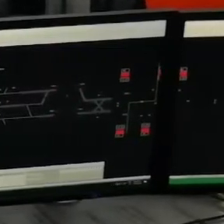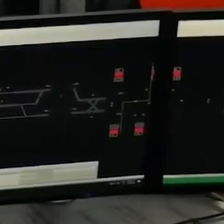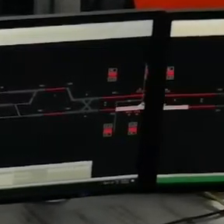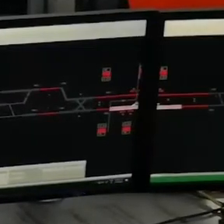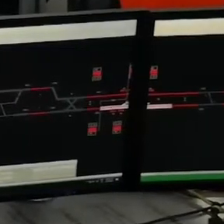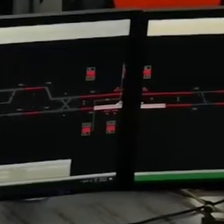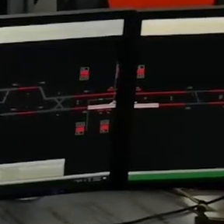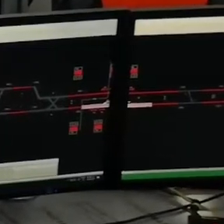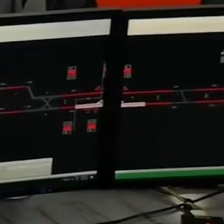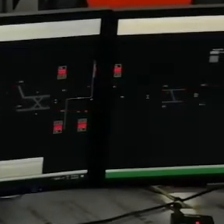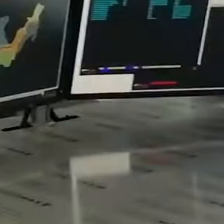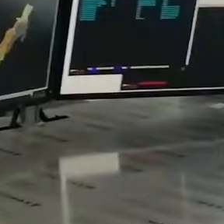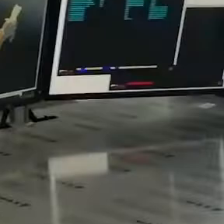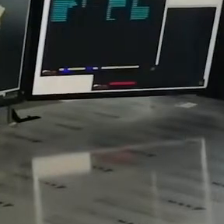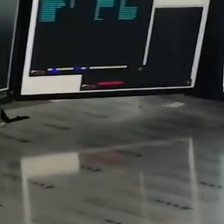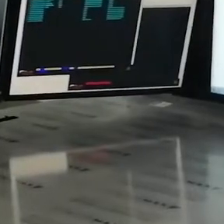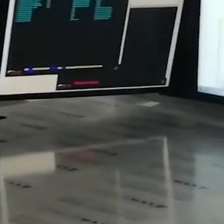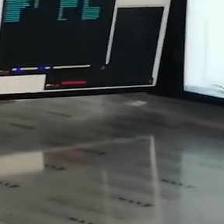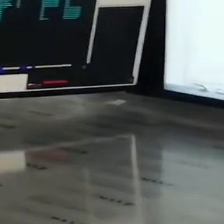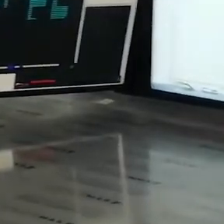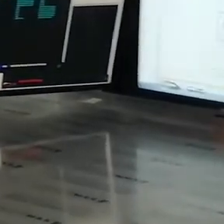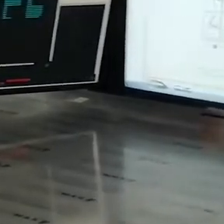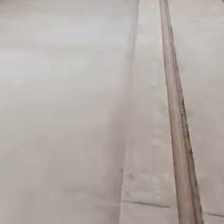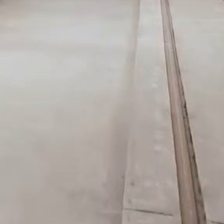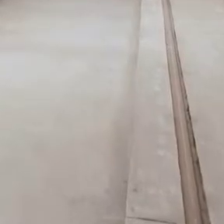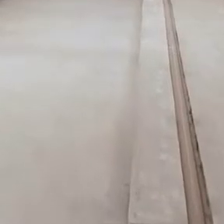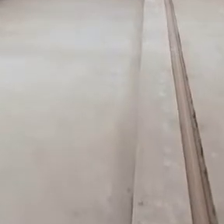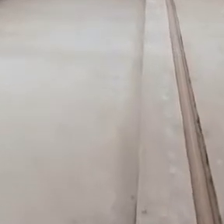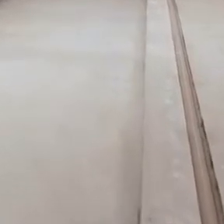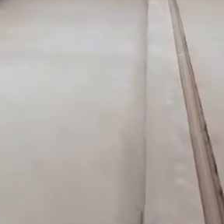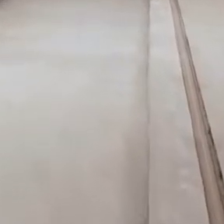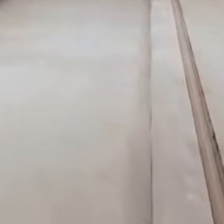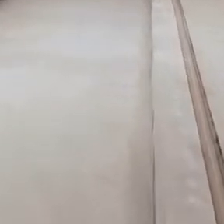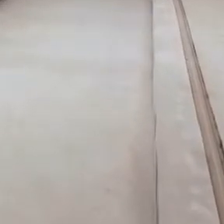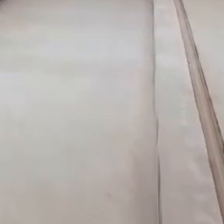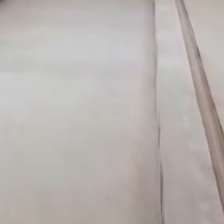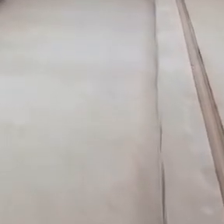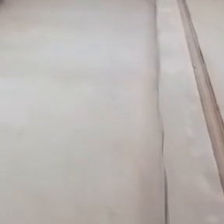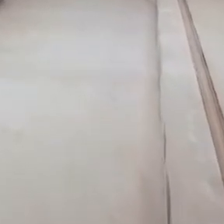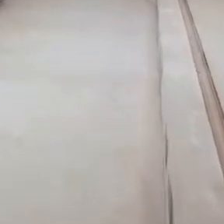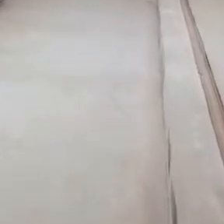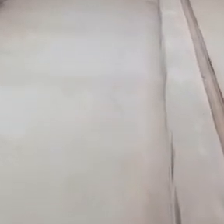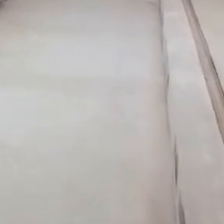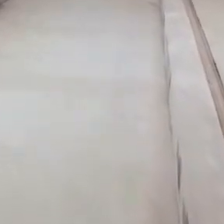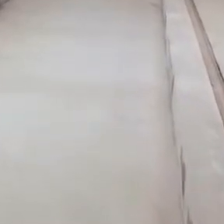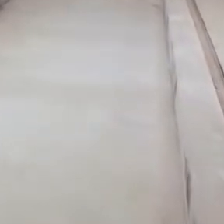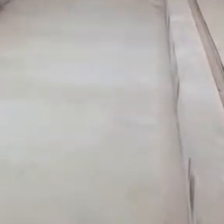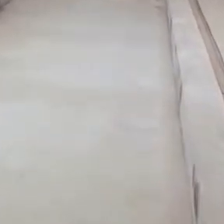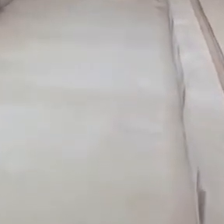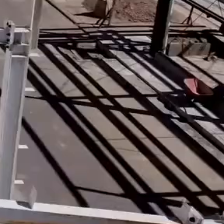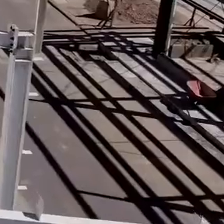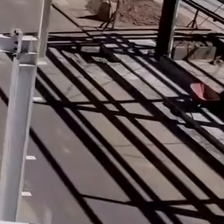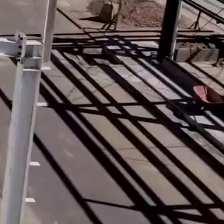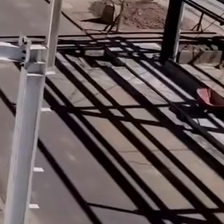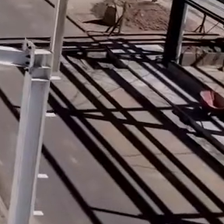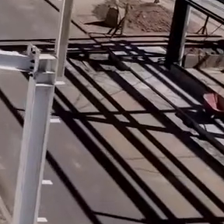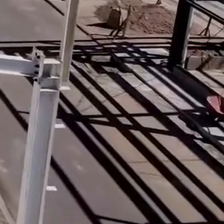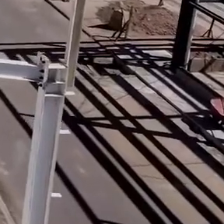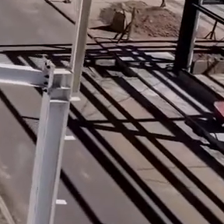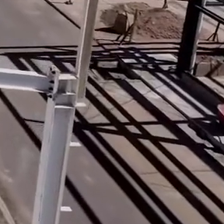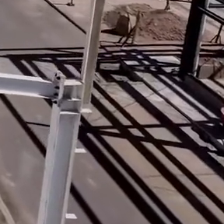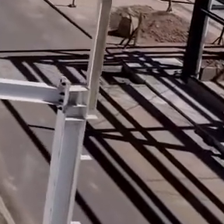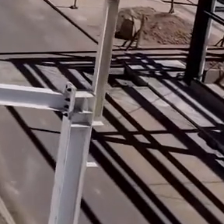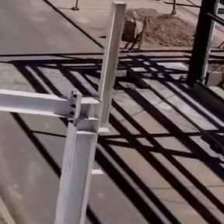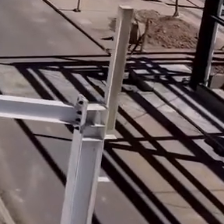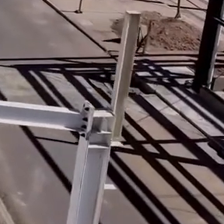vigilará la operación las 24 horas. La nave de taller está terminada para su equipamiento. Se instalaron los